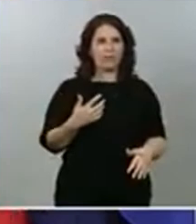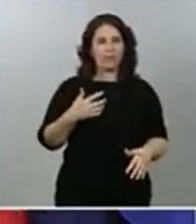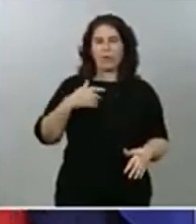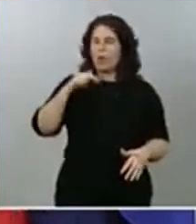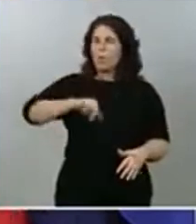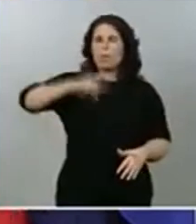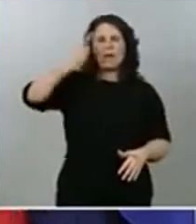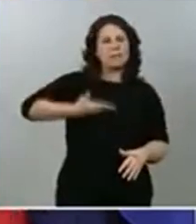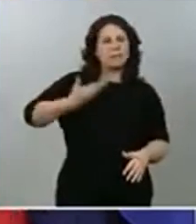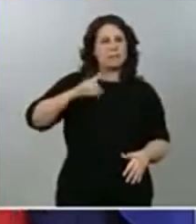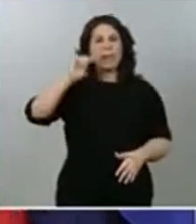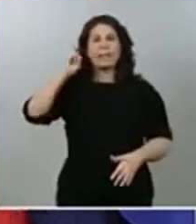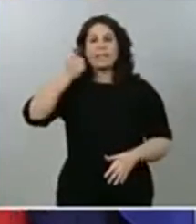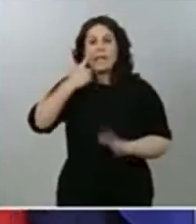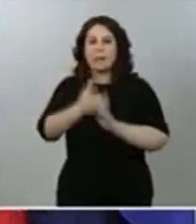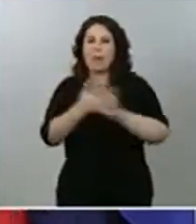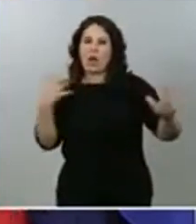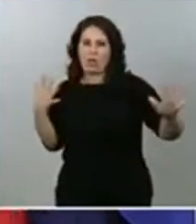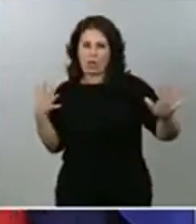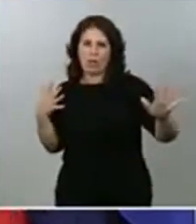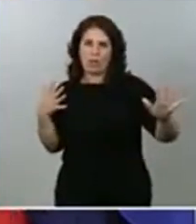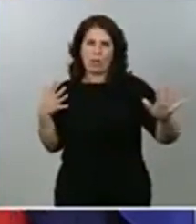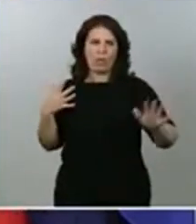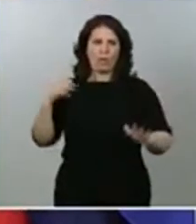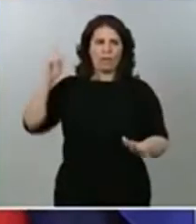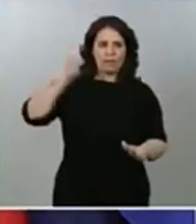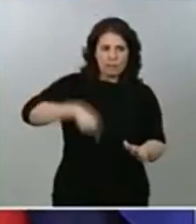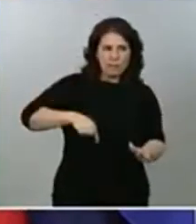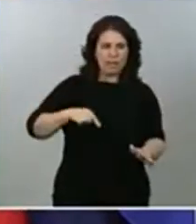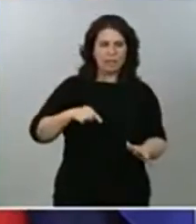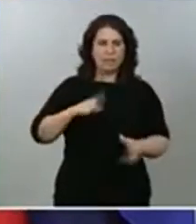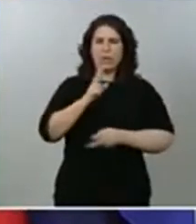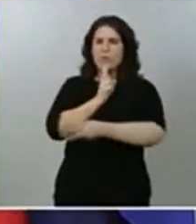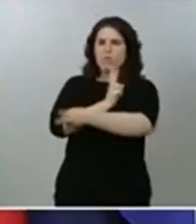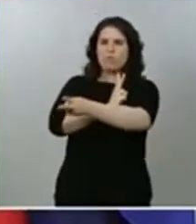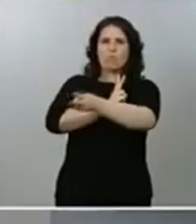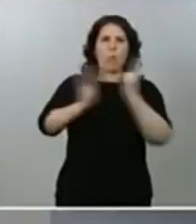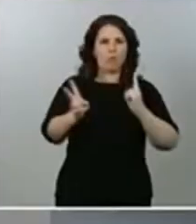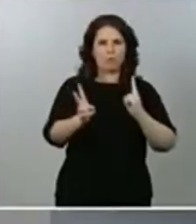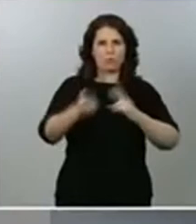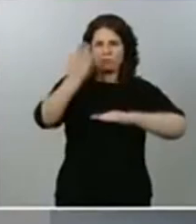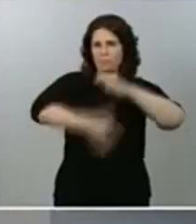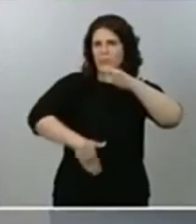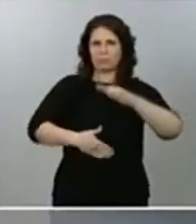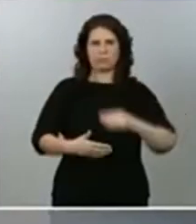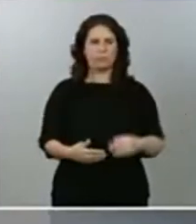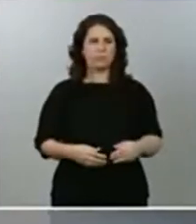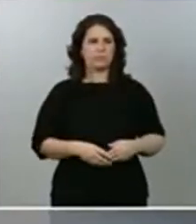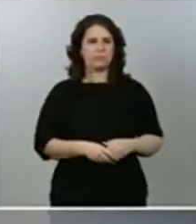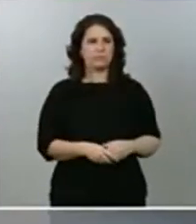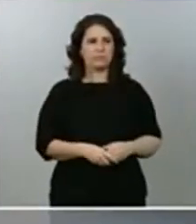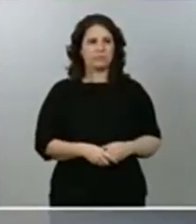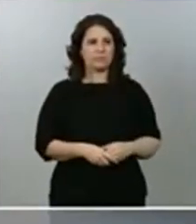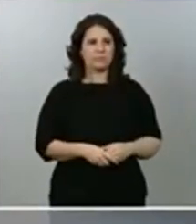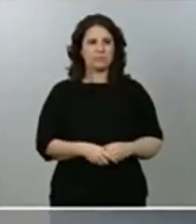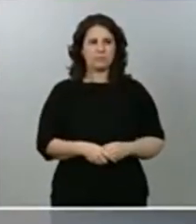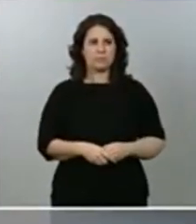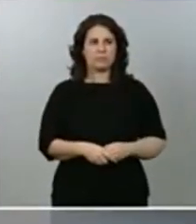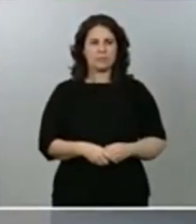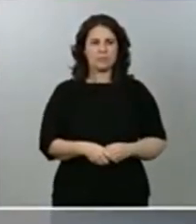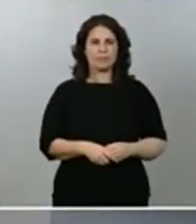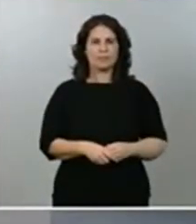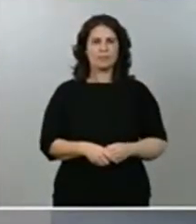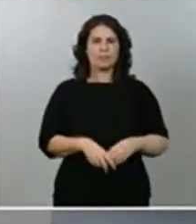precozmente y, en segundo lugar, actuar sin contemplaciones, sin imprimientos de la expresión. Y en relación con la siguiente